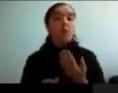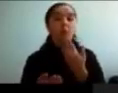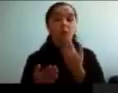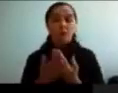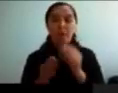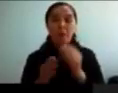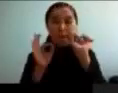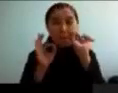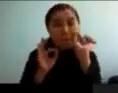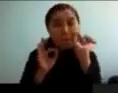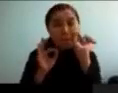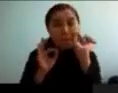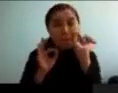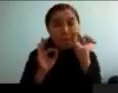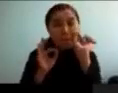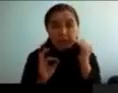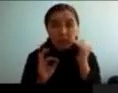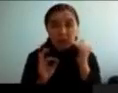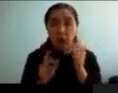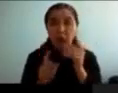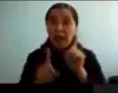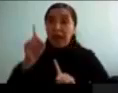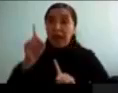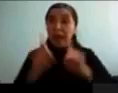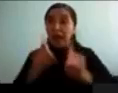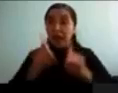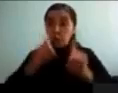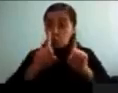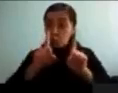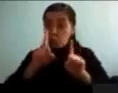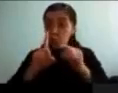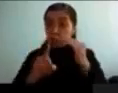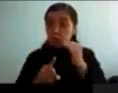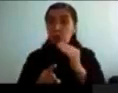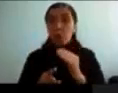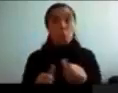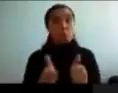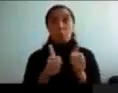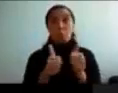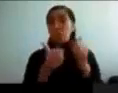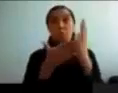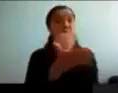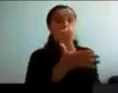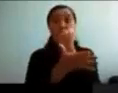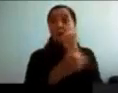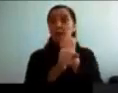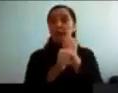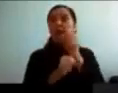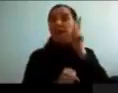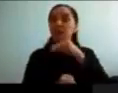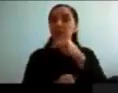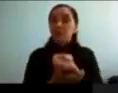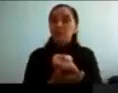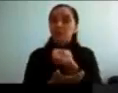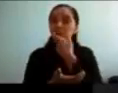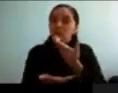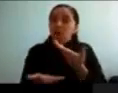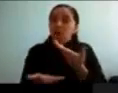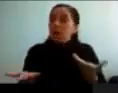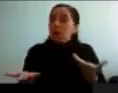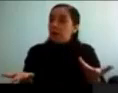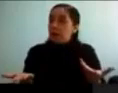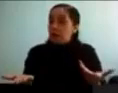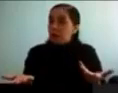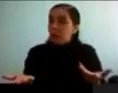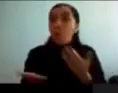nos damos cuenta que hay ciertos niños que les fue muy bien en la tarea sin medicamento. Y que cuando tomaron el medicamento bajaron su